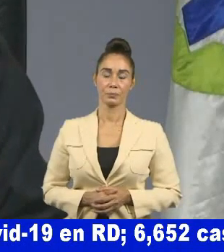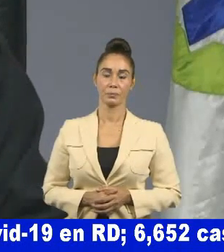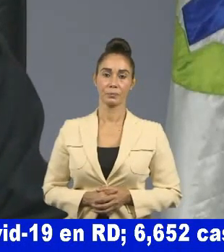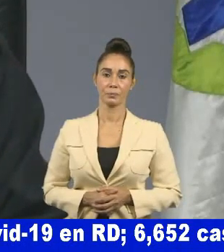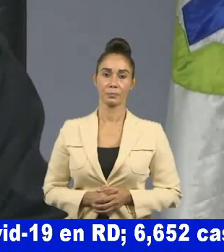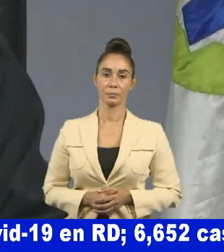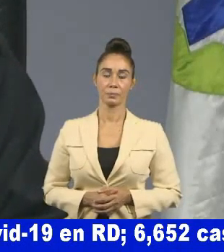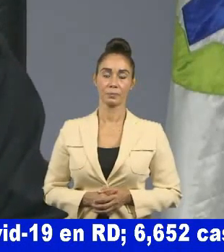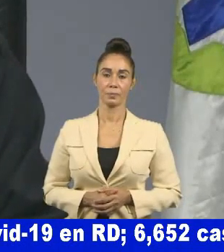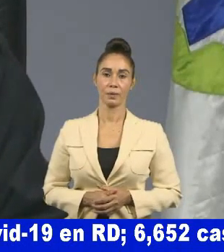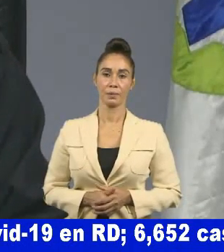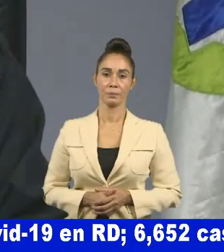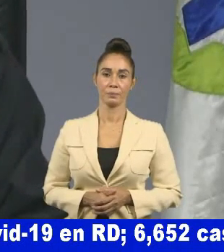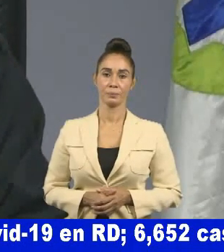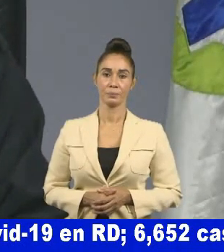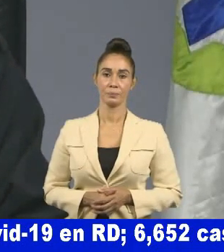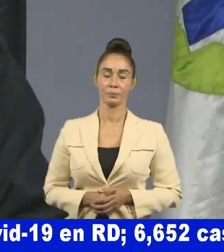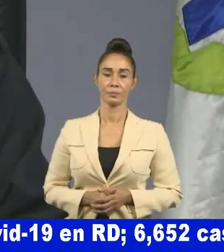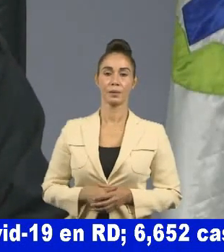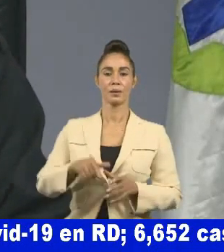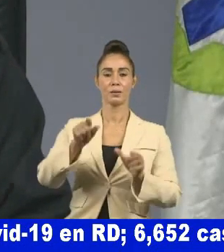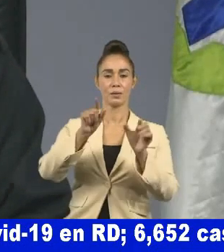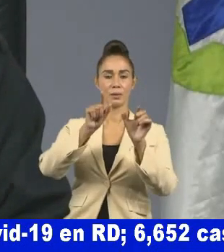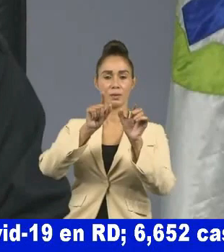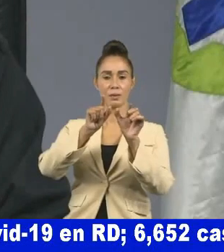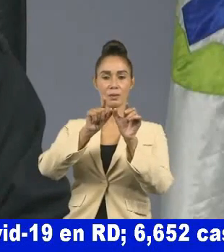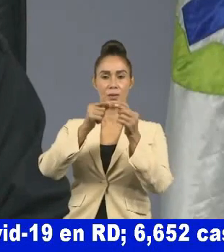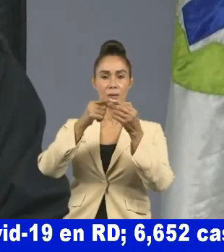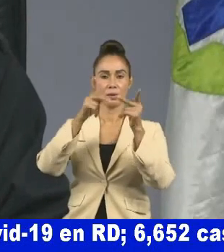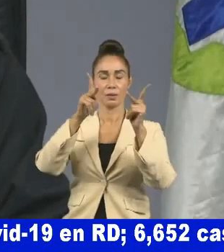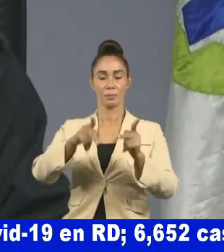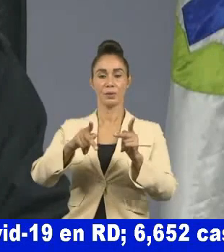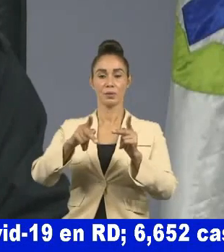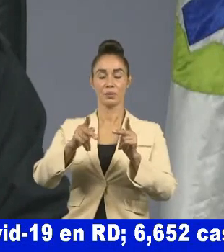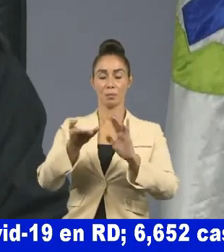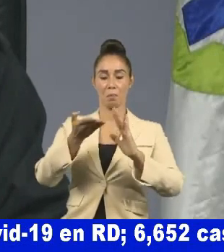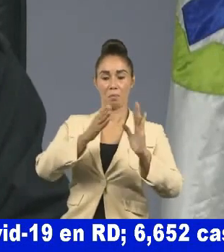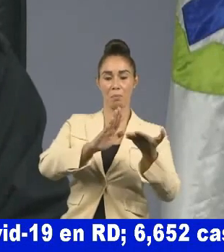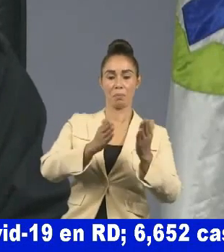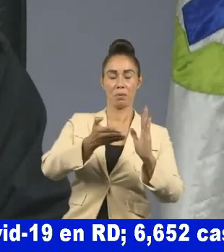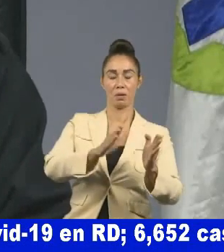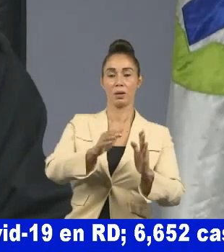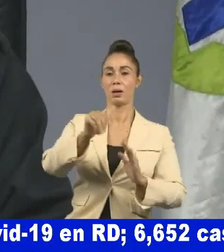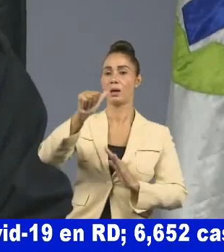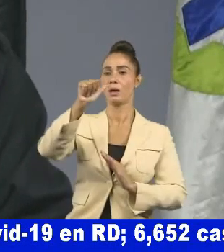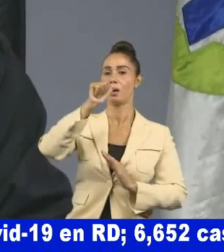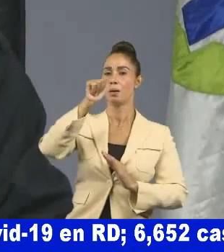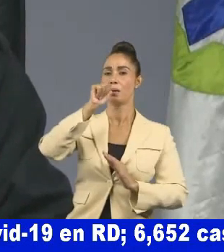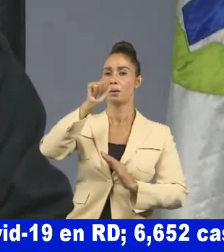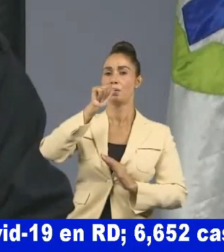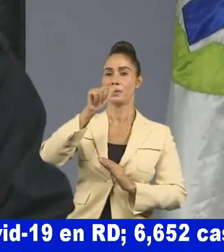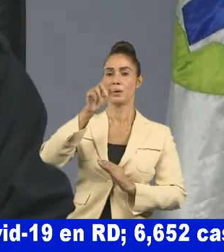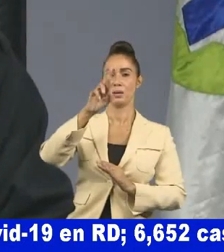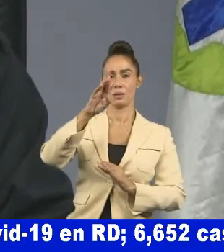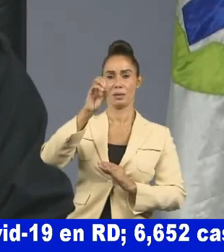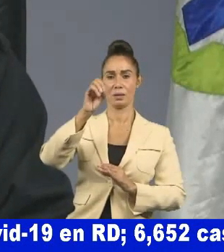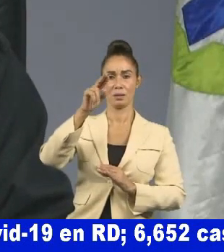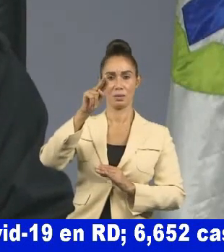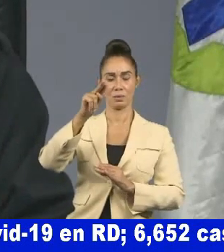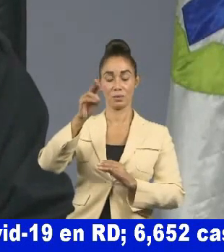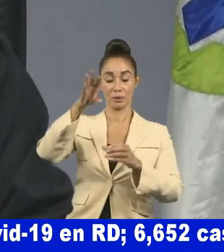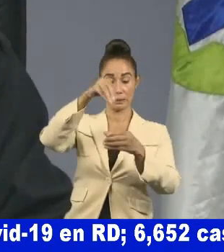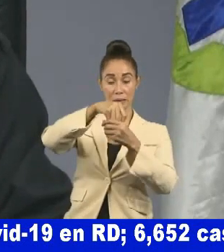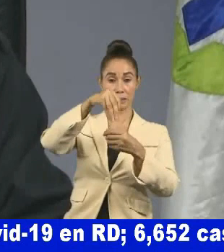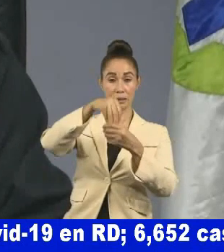a la intoxicación con metanol que, como ustedes saben, ha